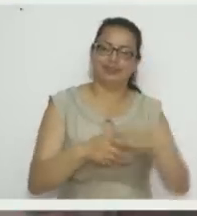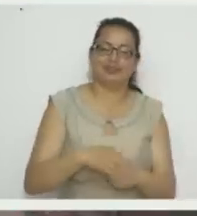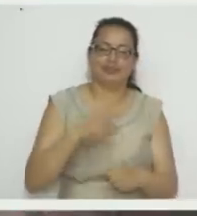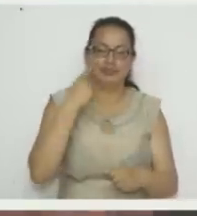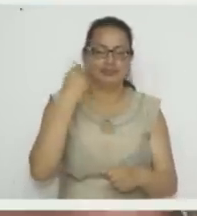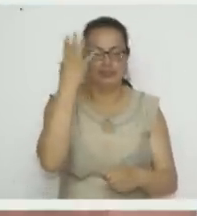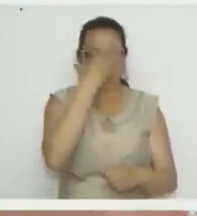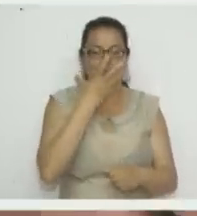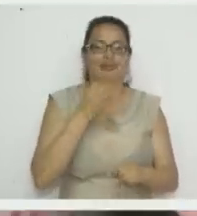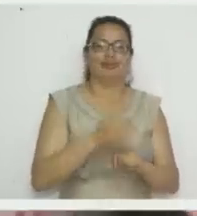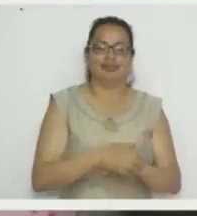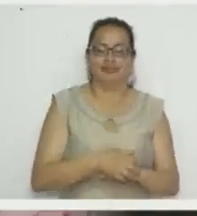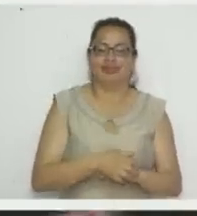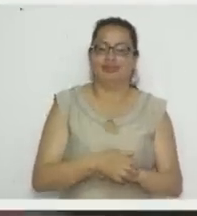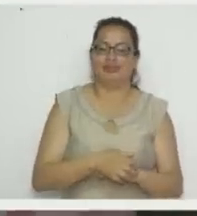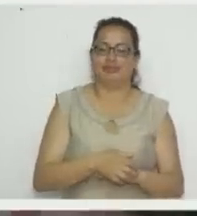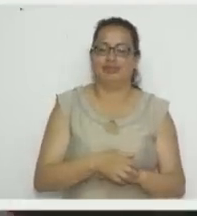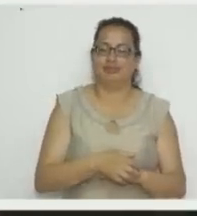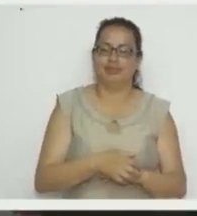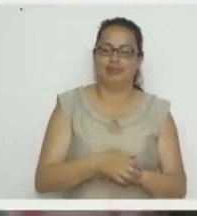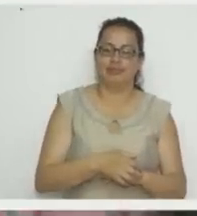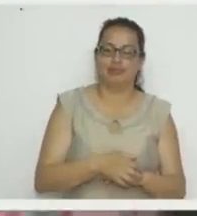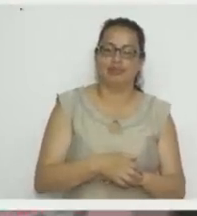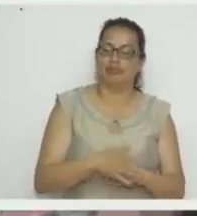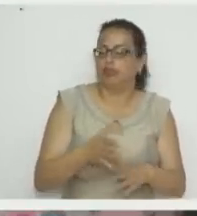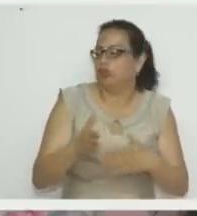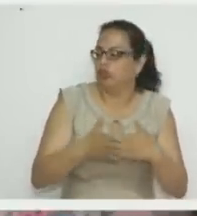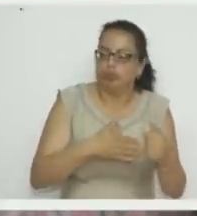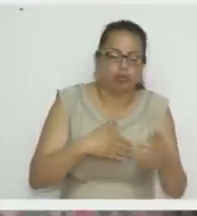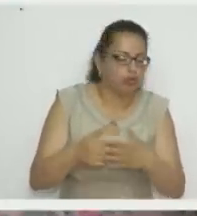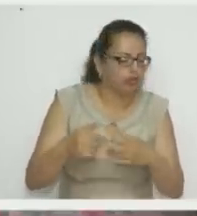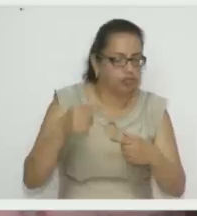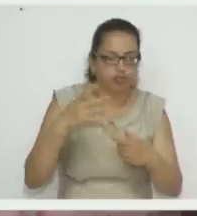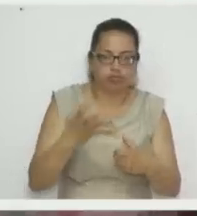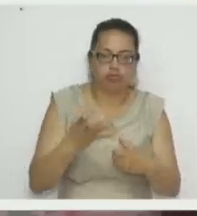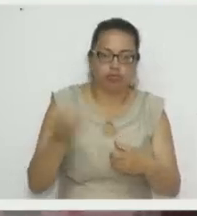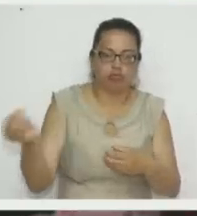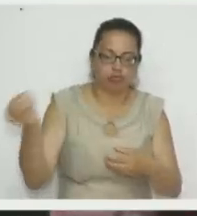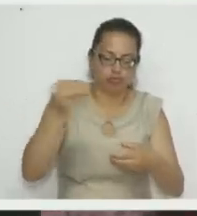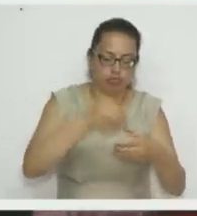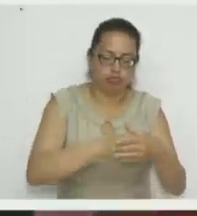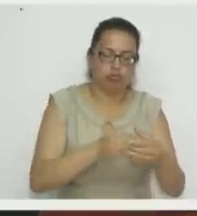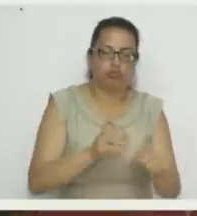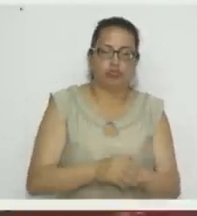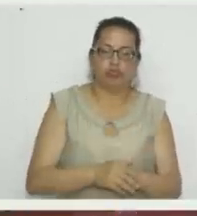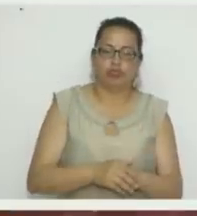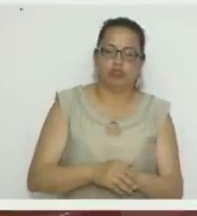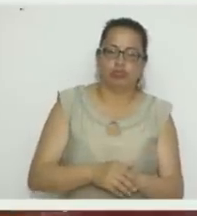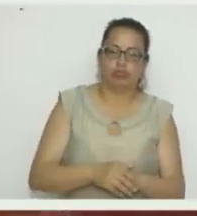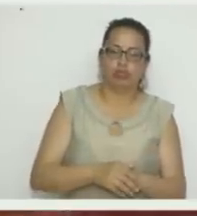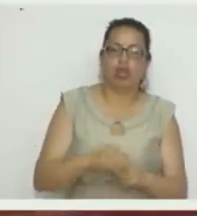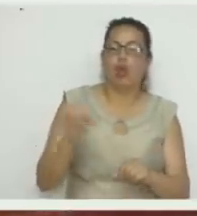Quedaría muy lindo, ¿sí ven? Cualquier figura que le coloque. Colocamos esta también acá.